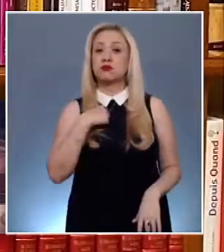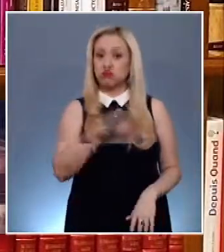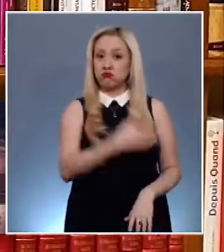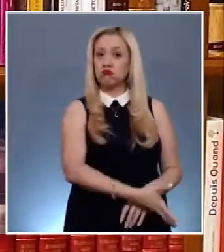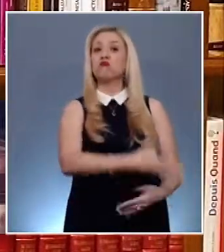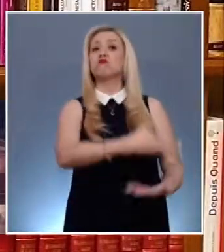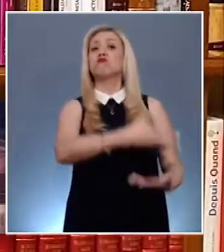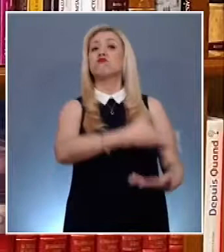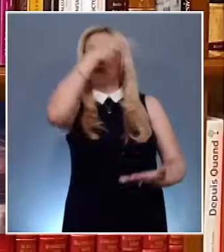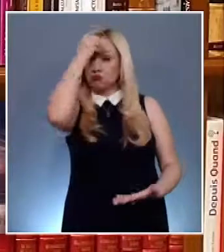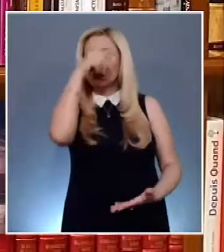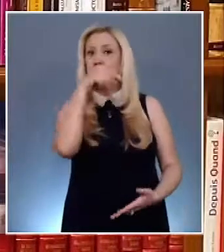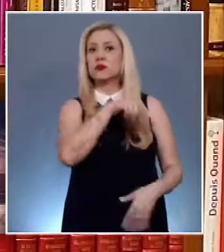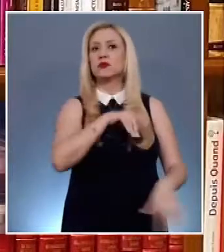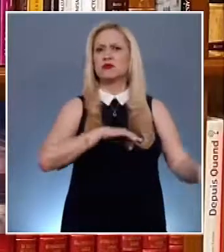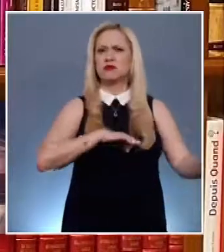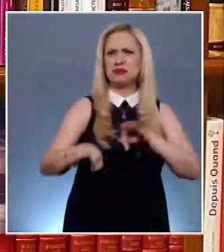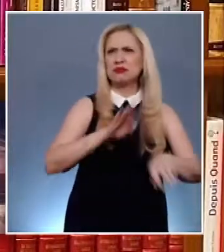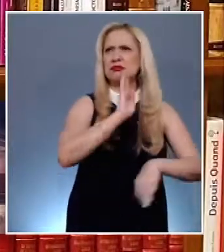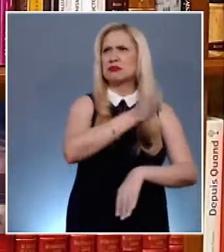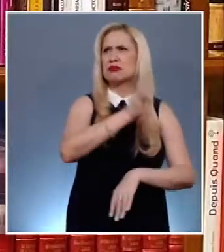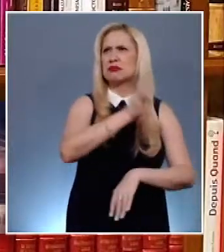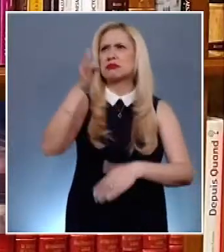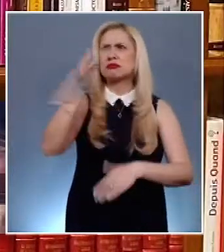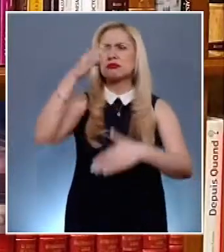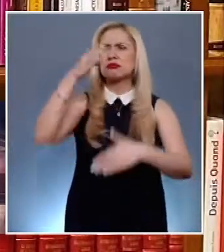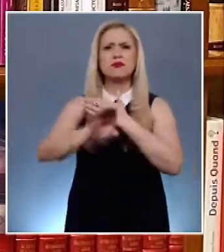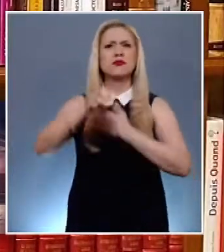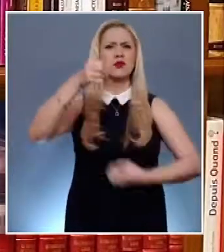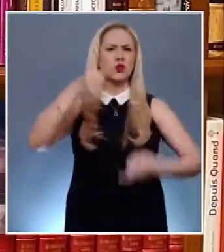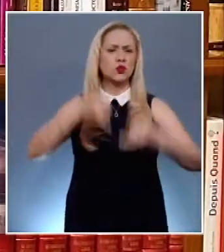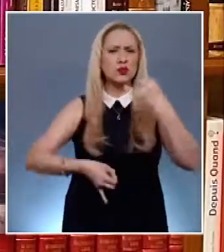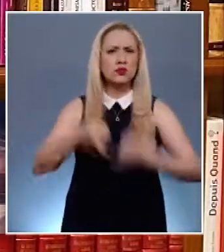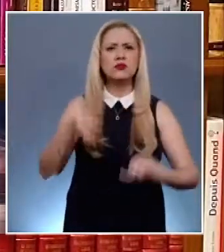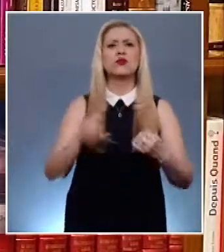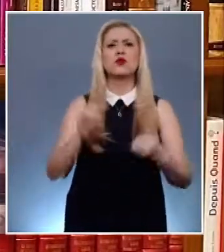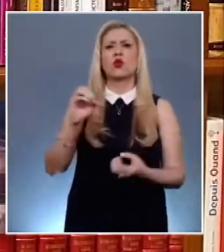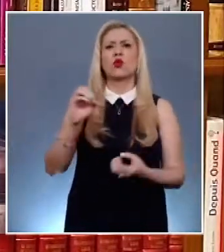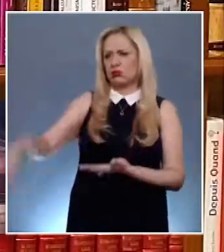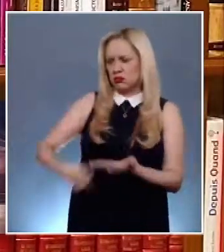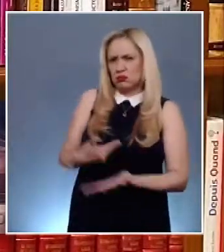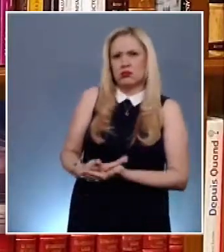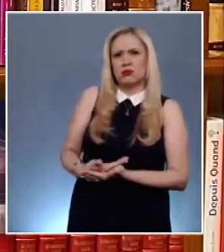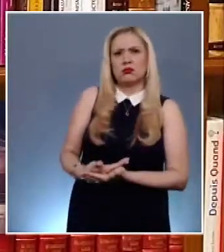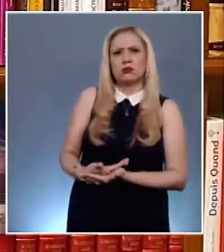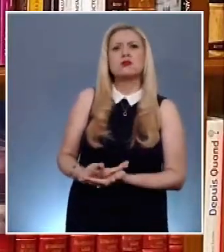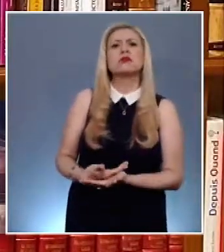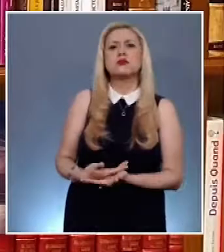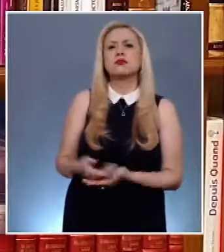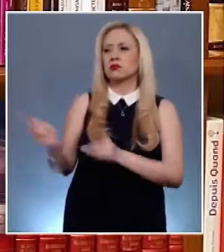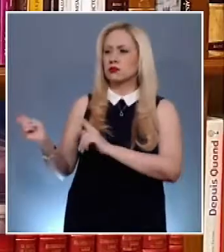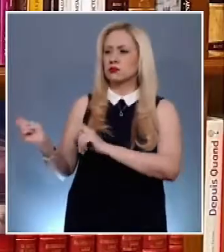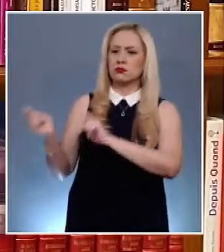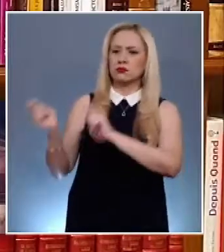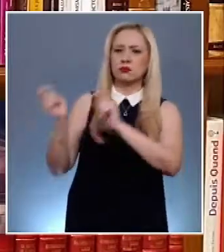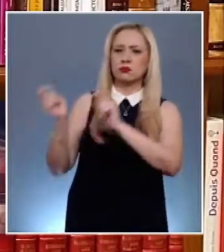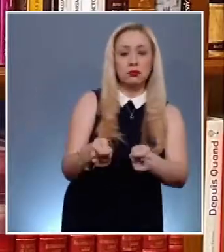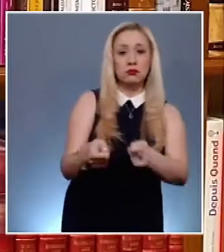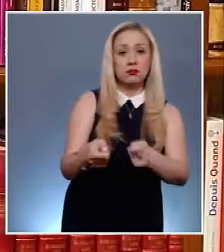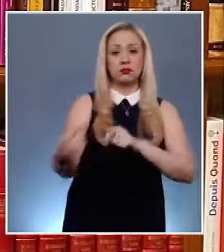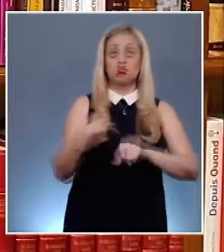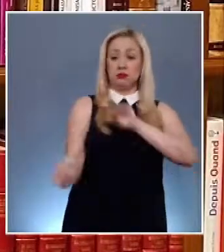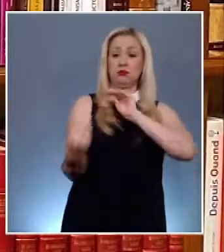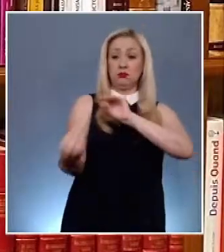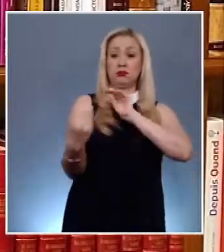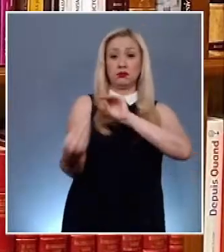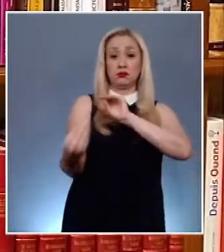de los abogados que vienen a pedirnos justicia en representación de sus clientes, de sus